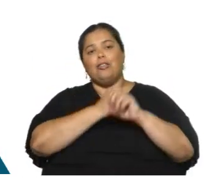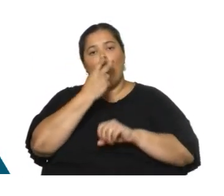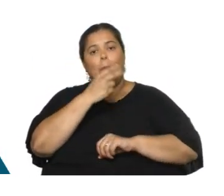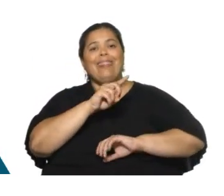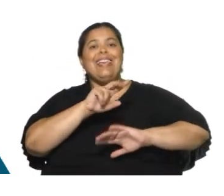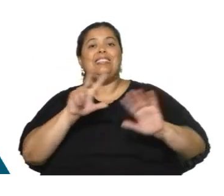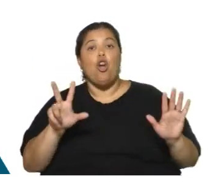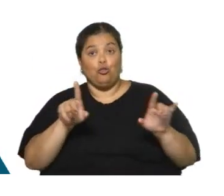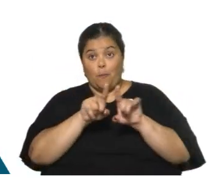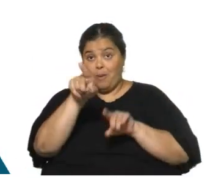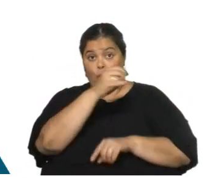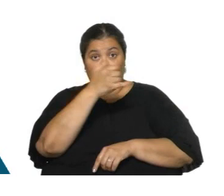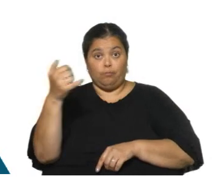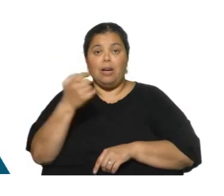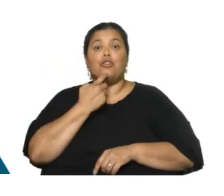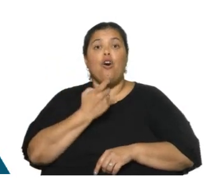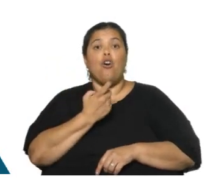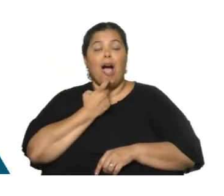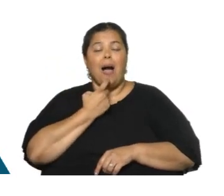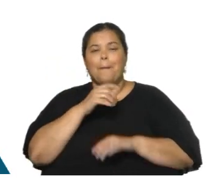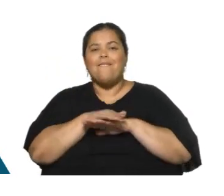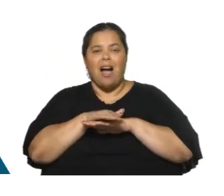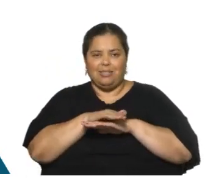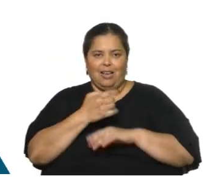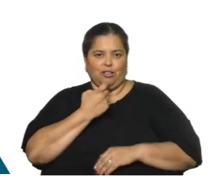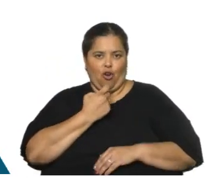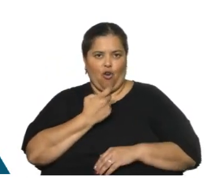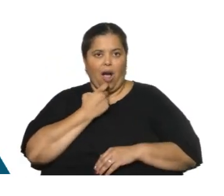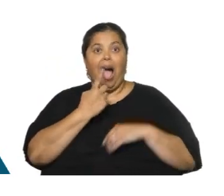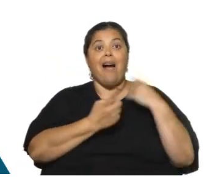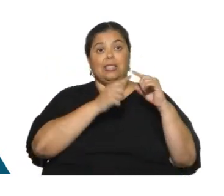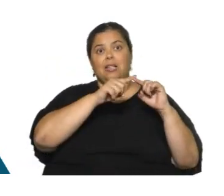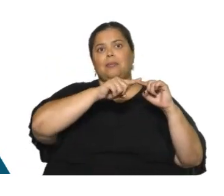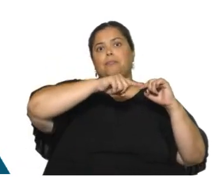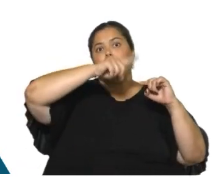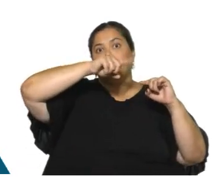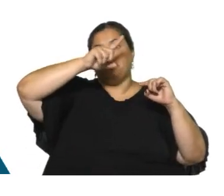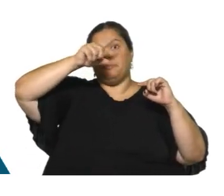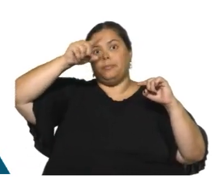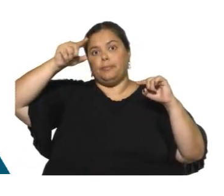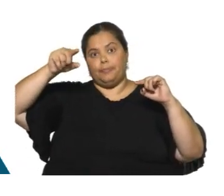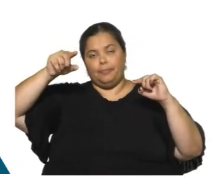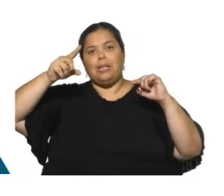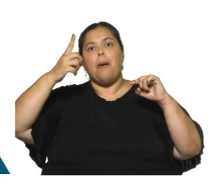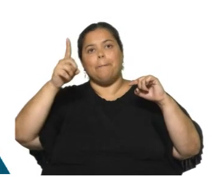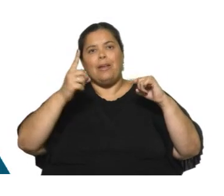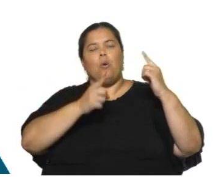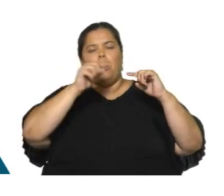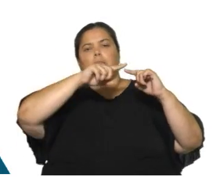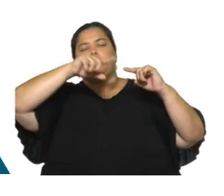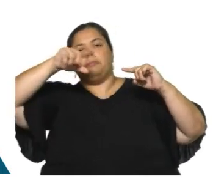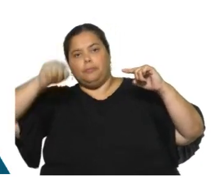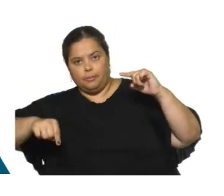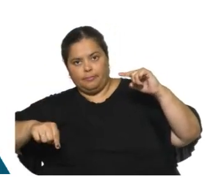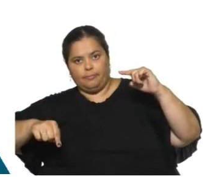Tomamos como base ese 2018, refleja estar algo por encima, pero claramente ha perdido pie contra el mismo mes del año anterior. La